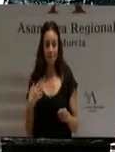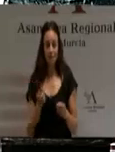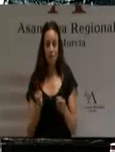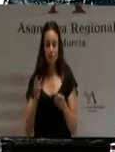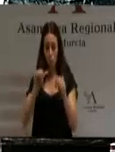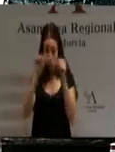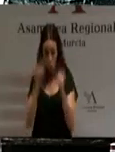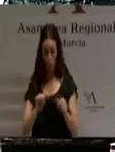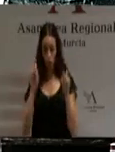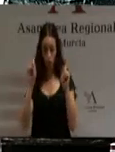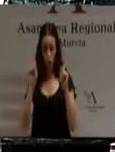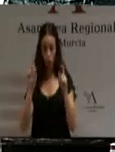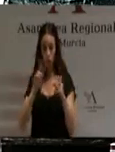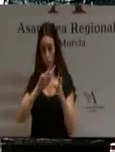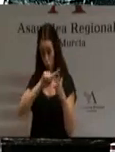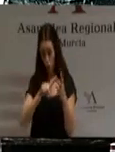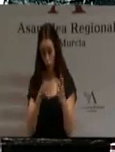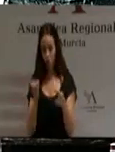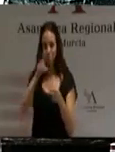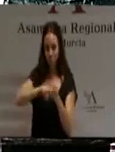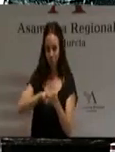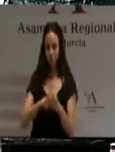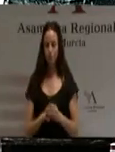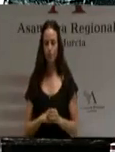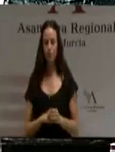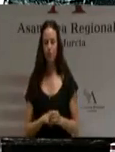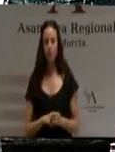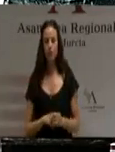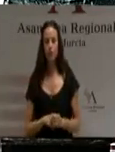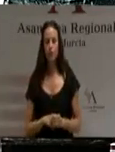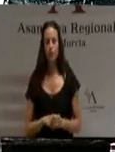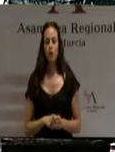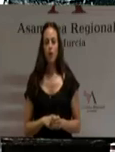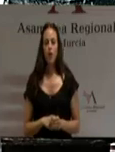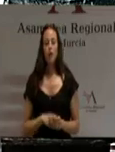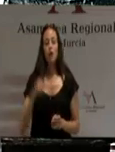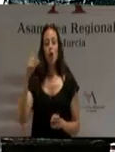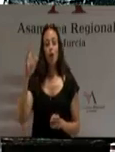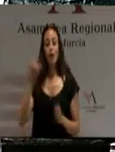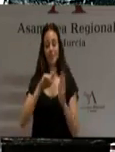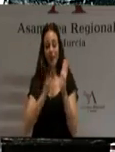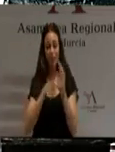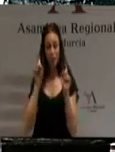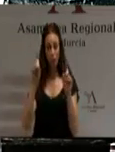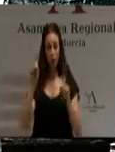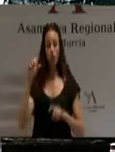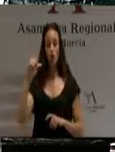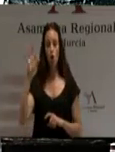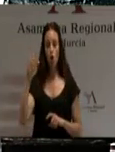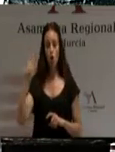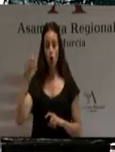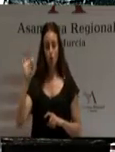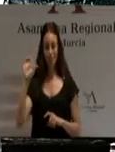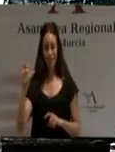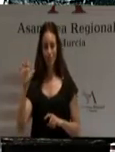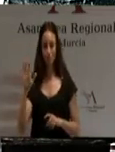profesional. Con independencia de los efectos derivados por la aplicación de la LOSSE, permítanme que les diga que podemos sentirnos